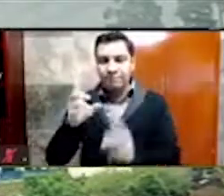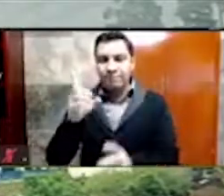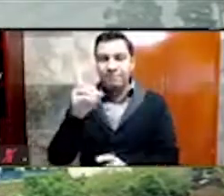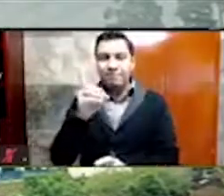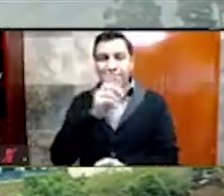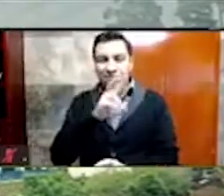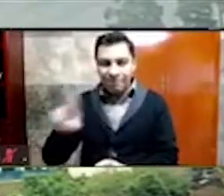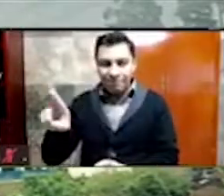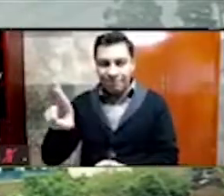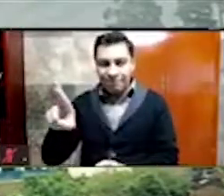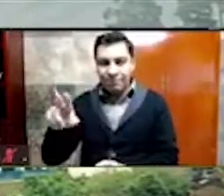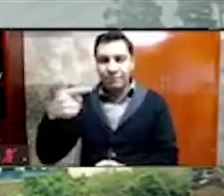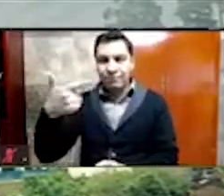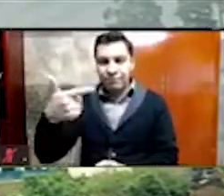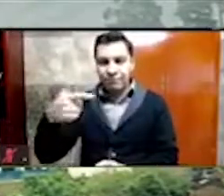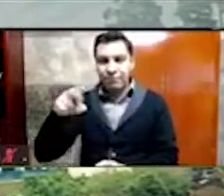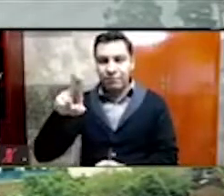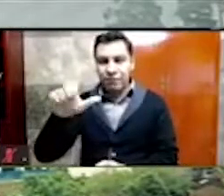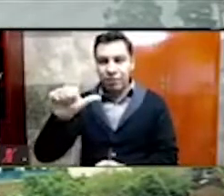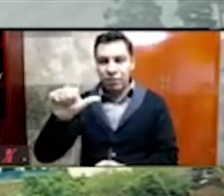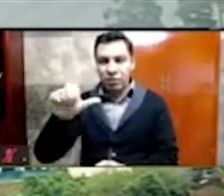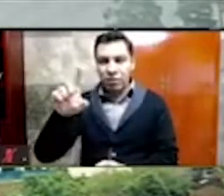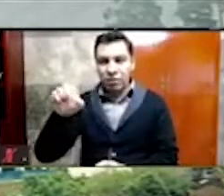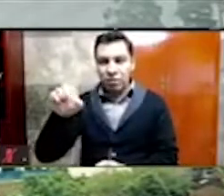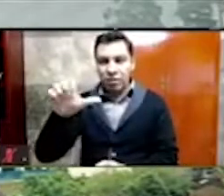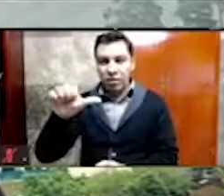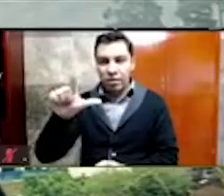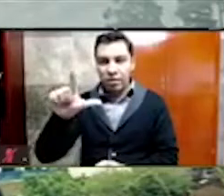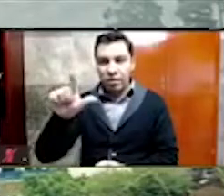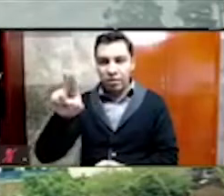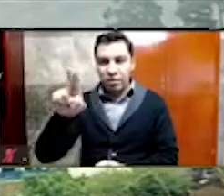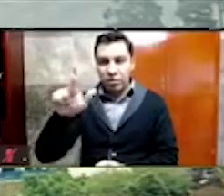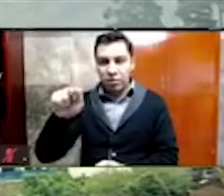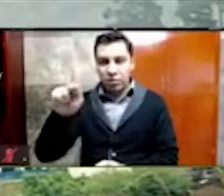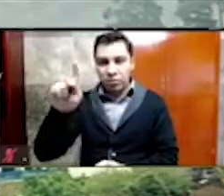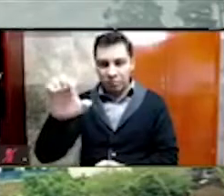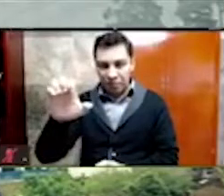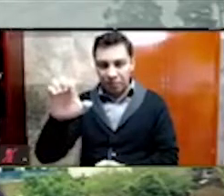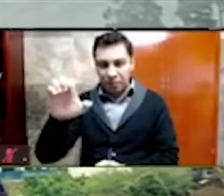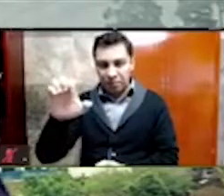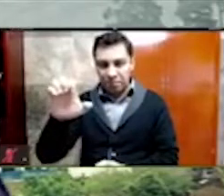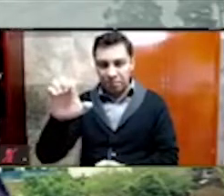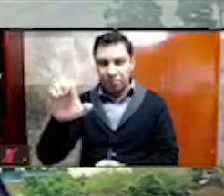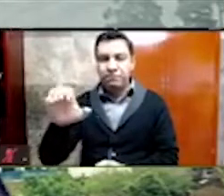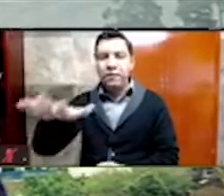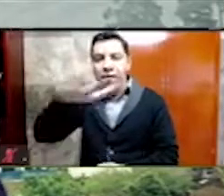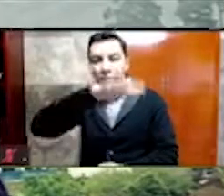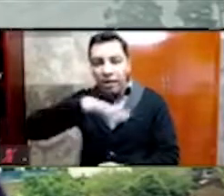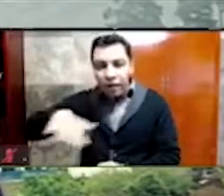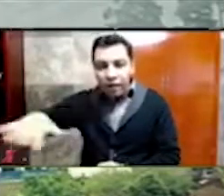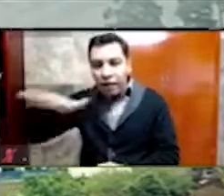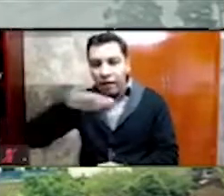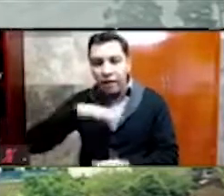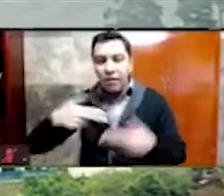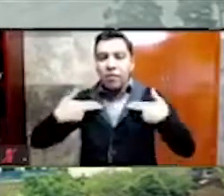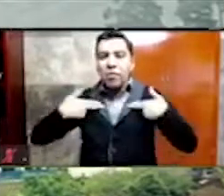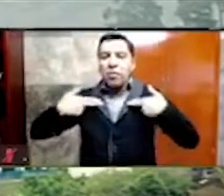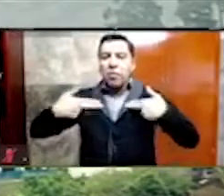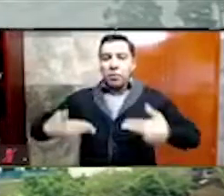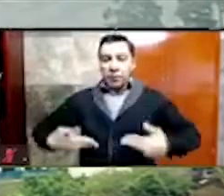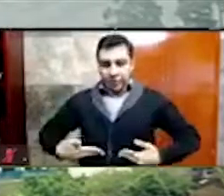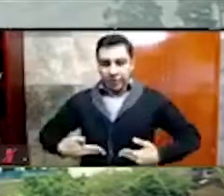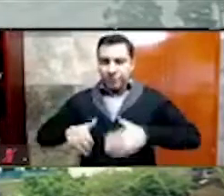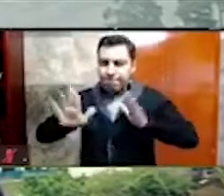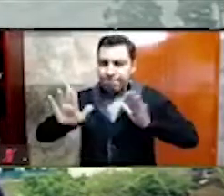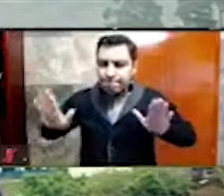Valencia García, coordinadora de humanidades y entusiasta promotora de la interdisciplina que impulsa en el